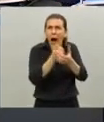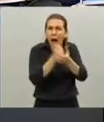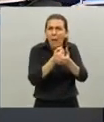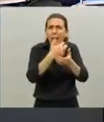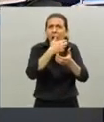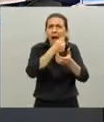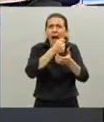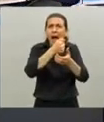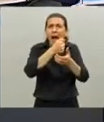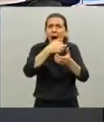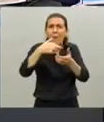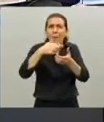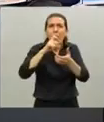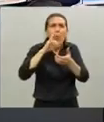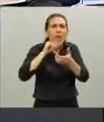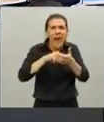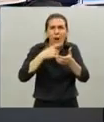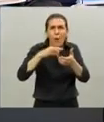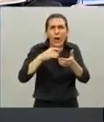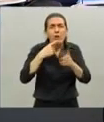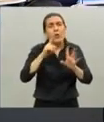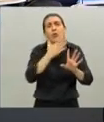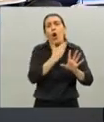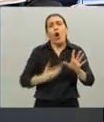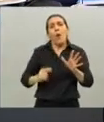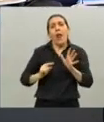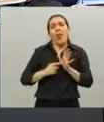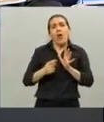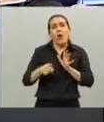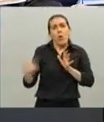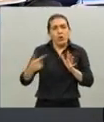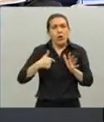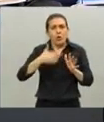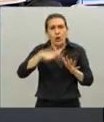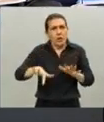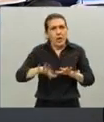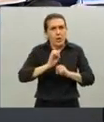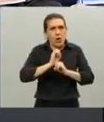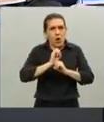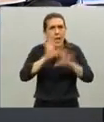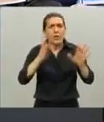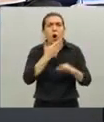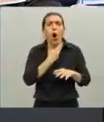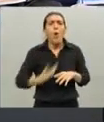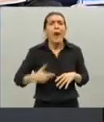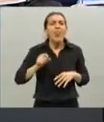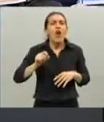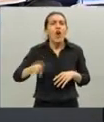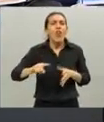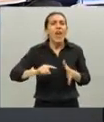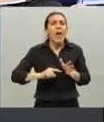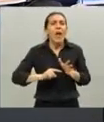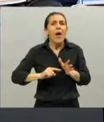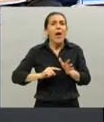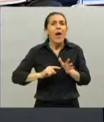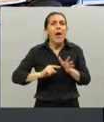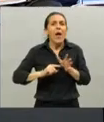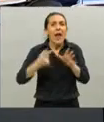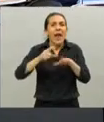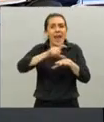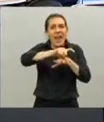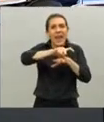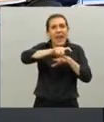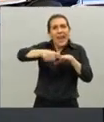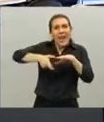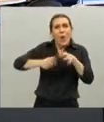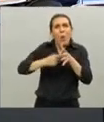esa decisión del gobernador de Buenos Aires yo la entiendo perfectamente porque el gobernador de Buenos Aires tiene el gran Buenos Aires no es un